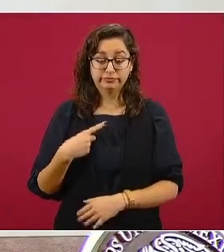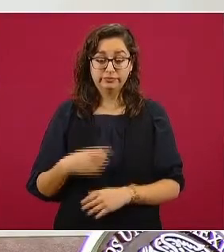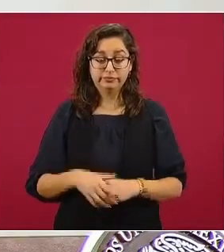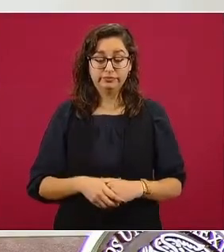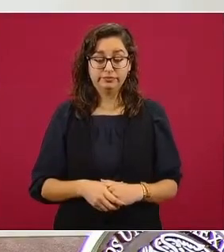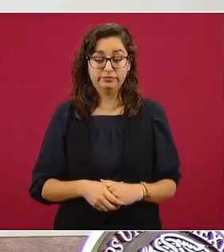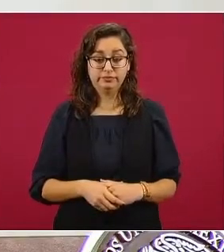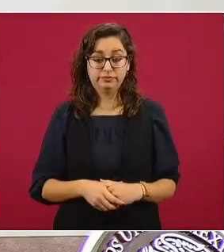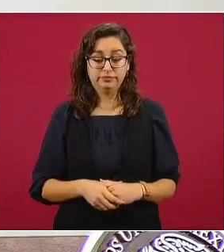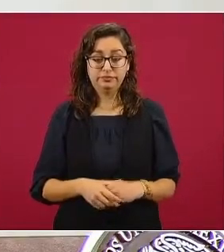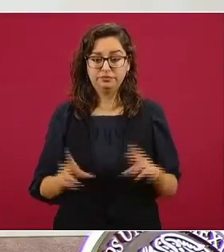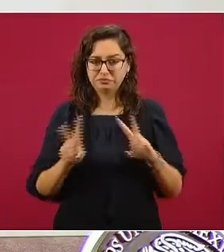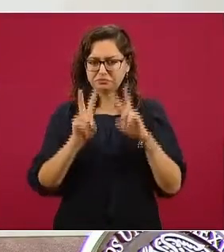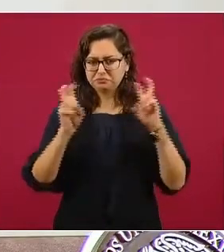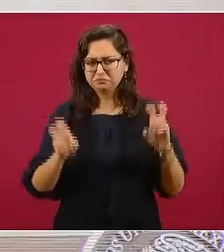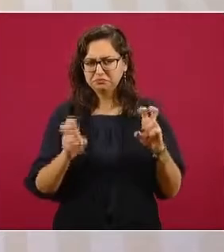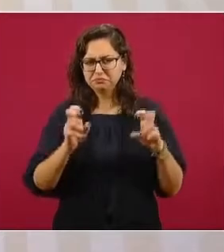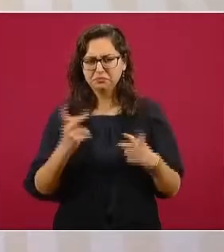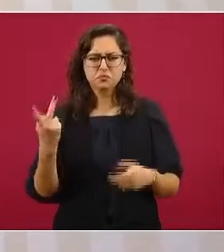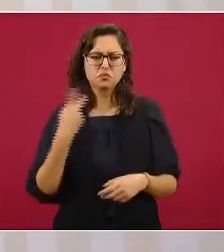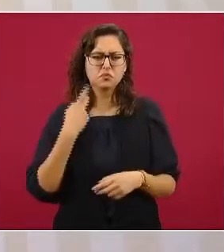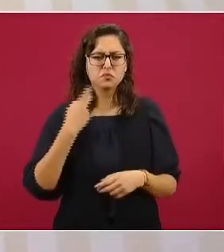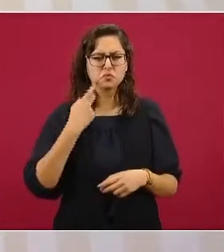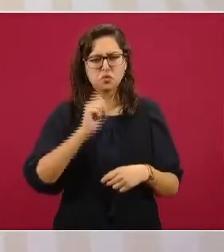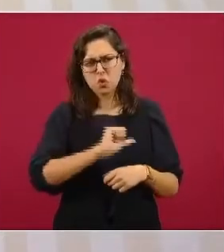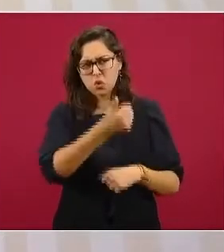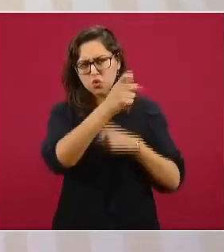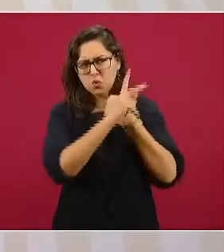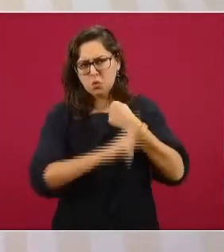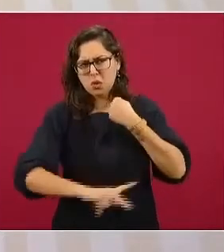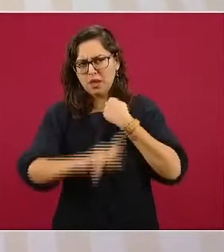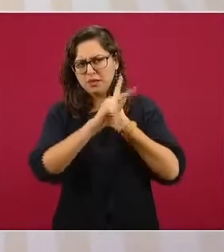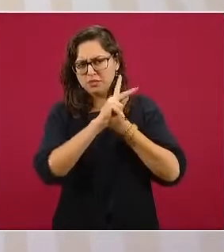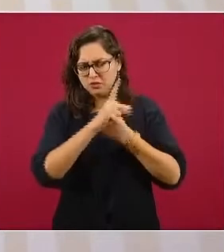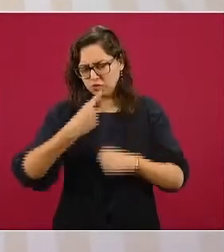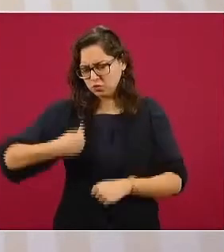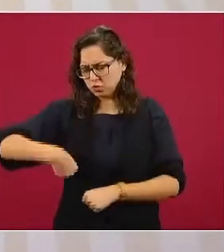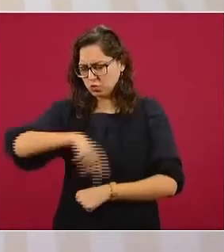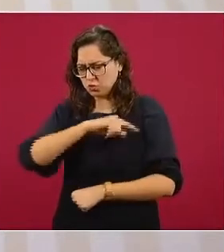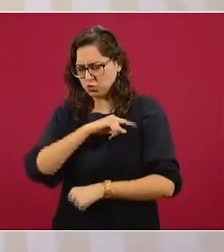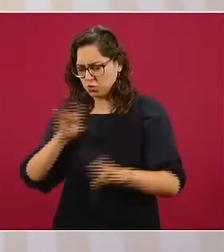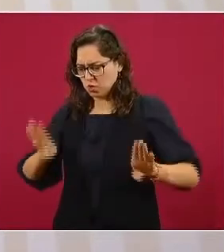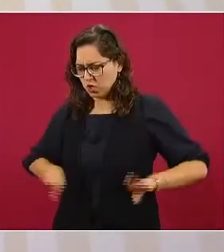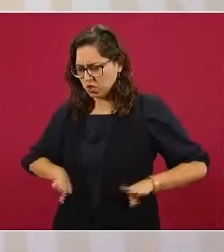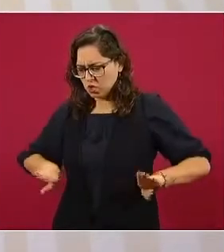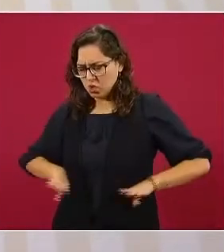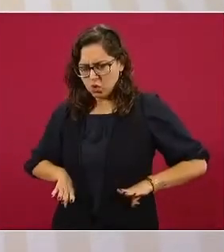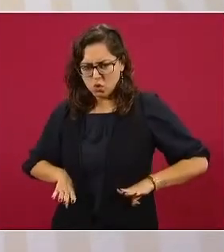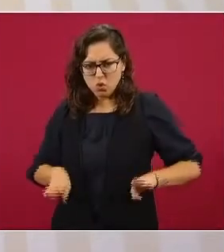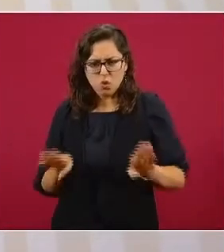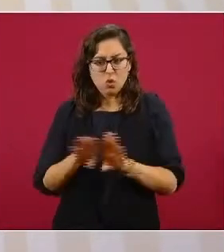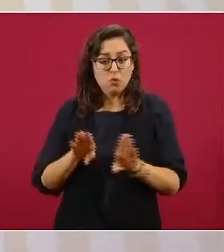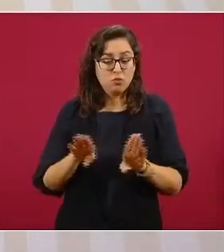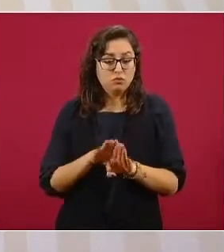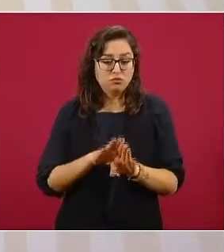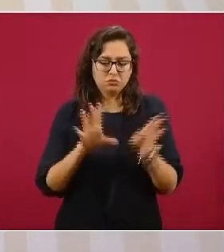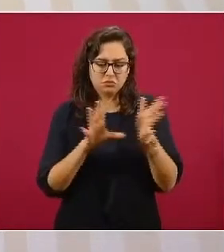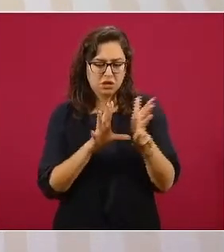Y es muy claro el artículo 89 de nuestra Constitución,